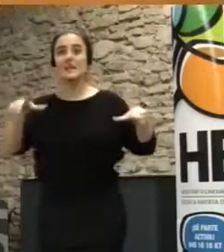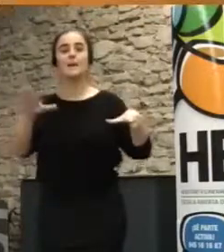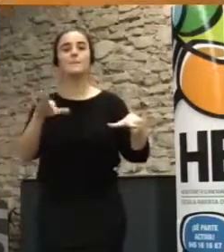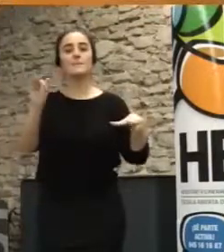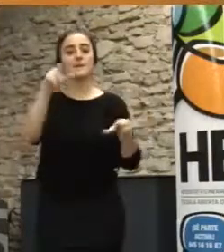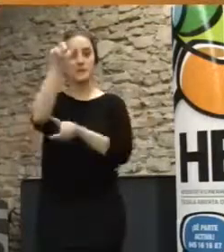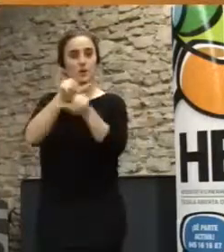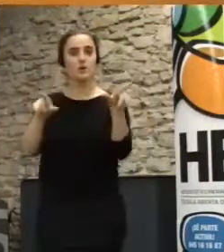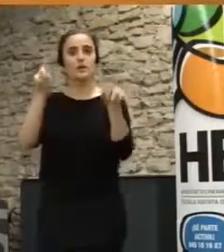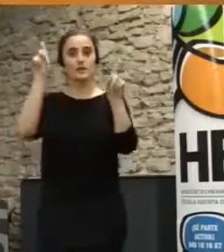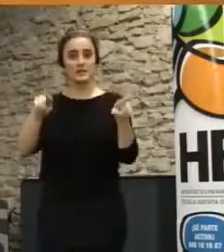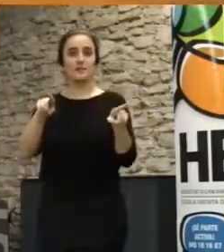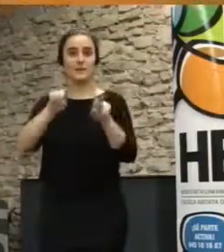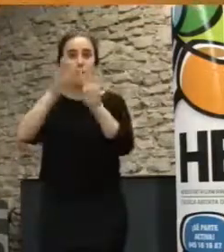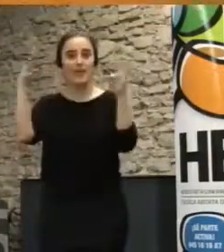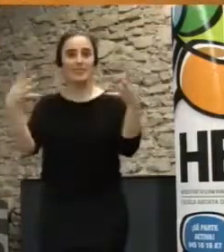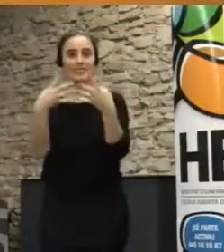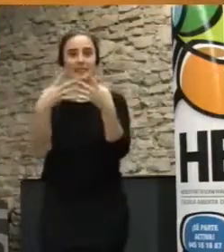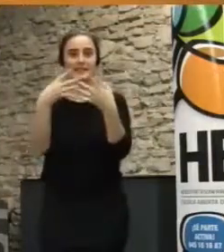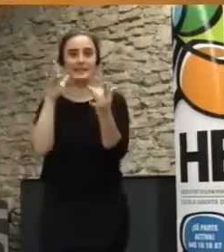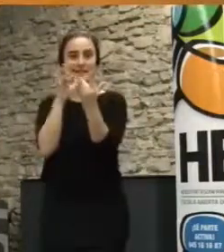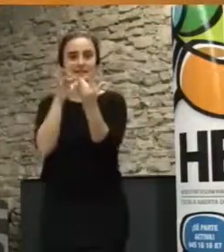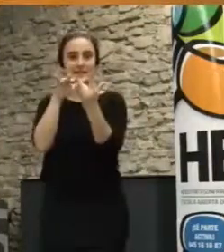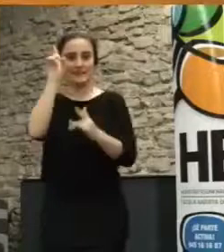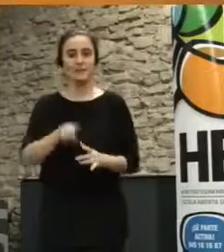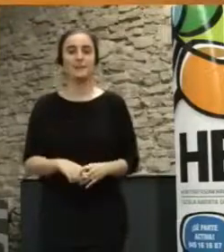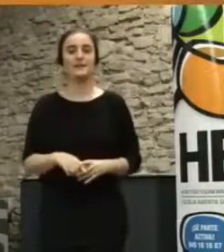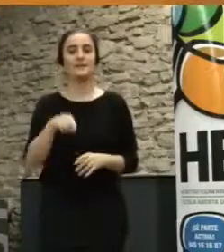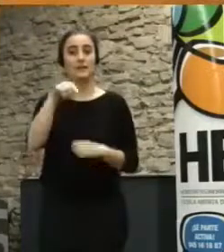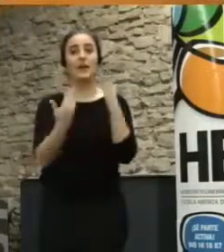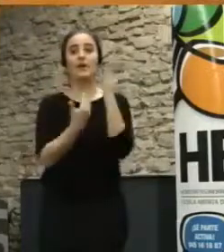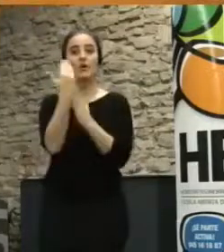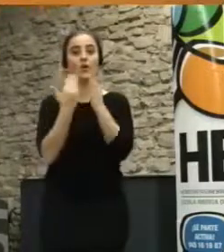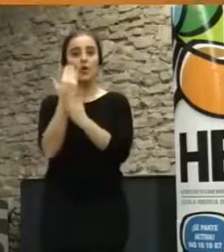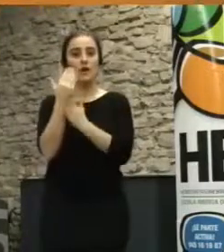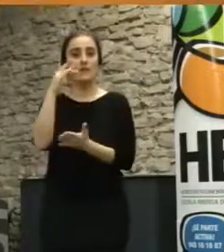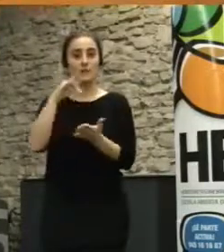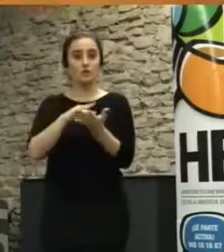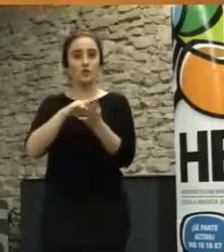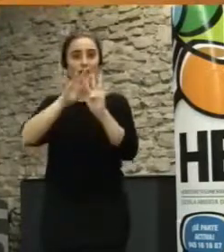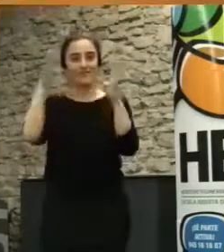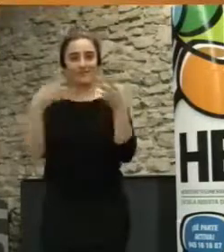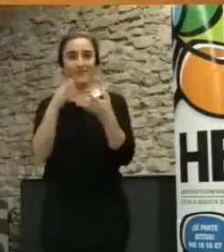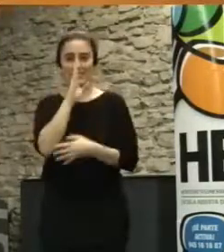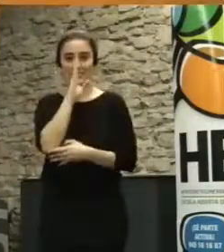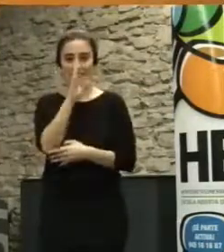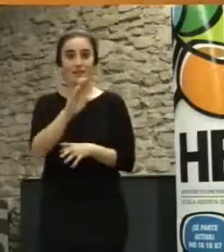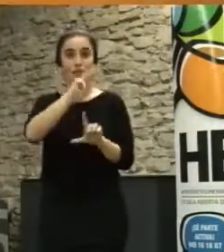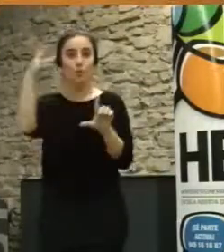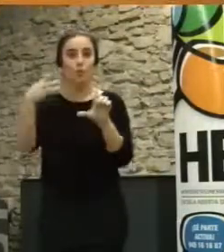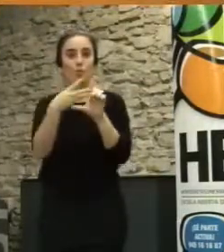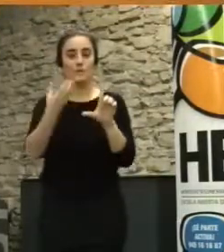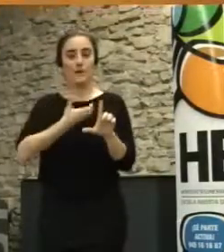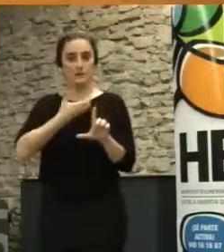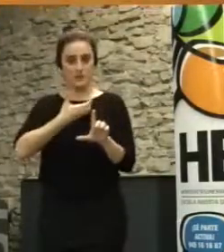lo hacen a través de sus pantallas. La jornada se retransmite por streaming desde la página web del